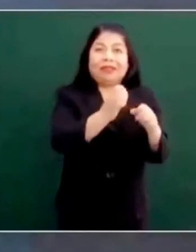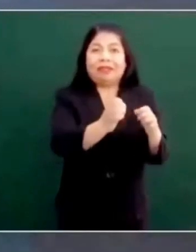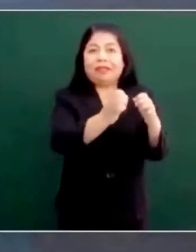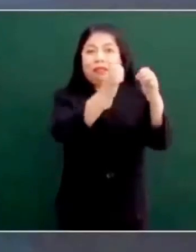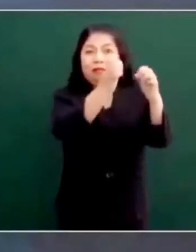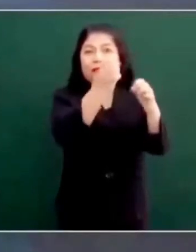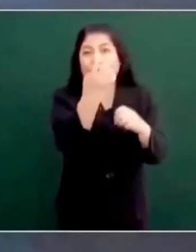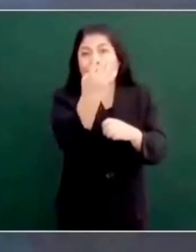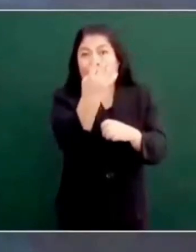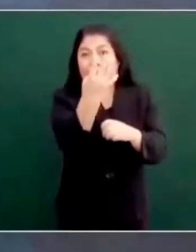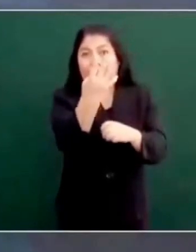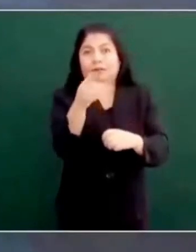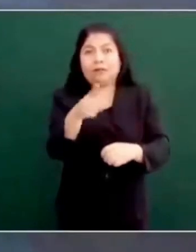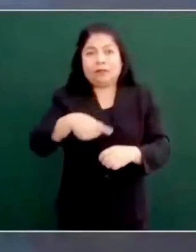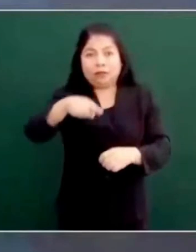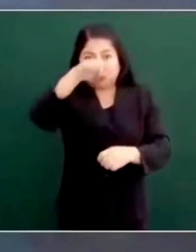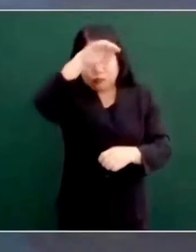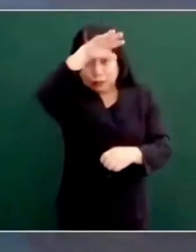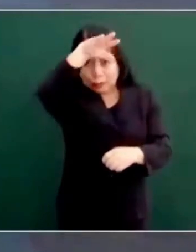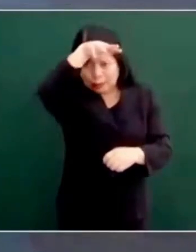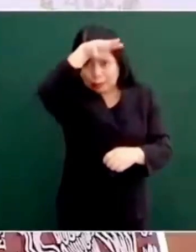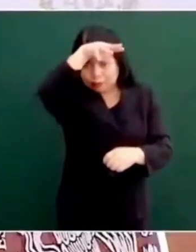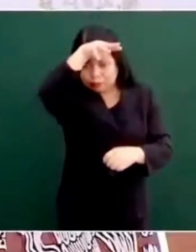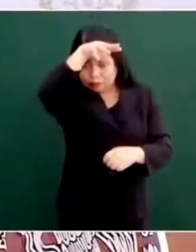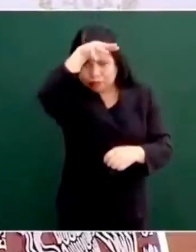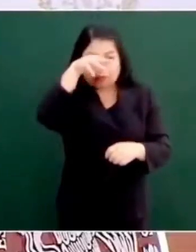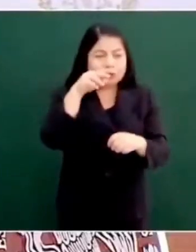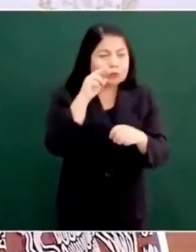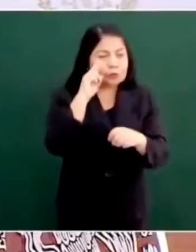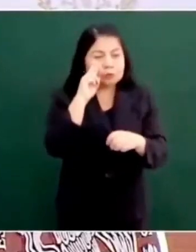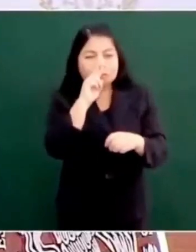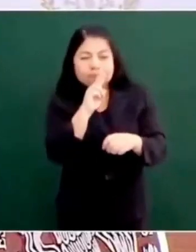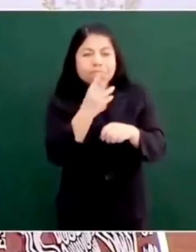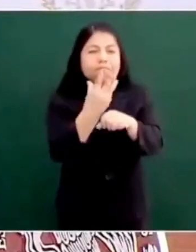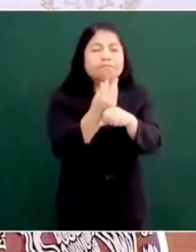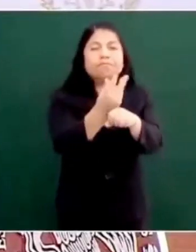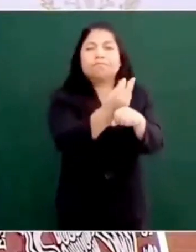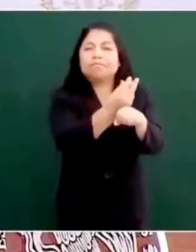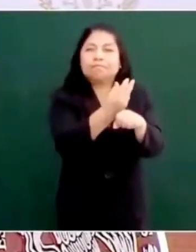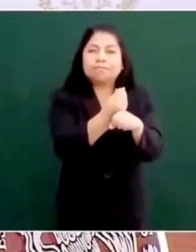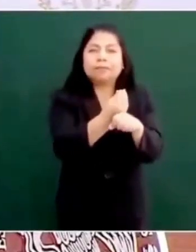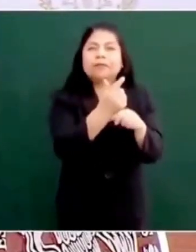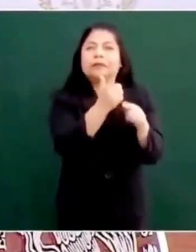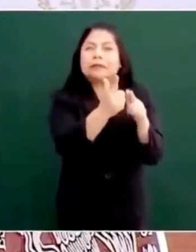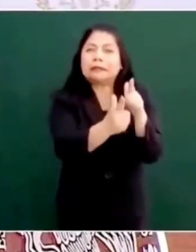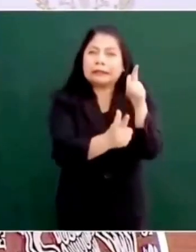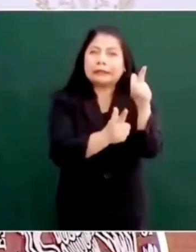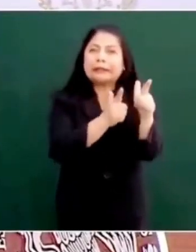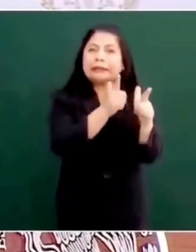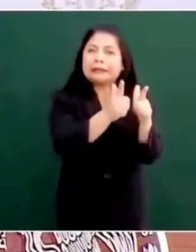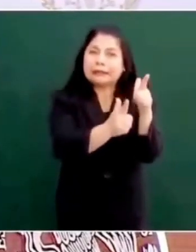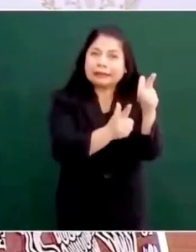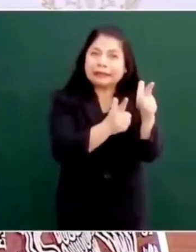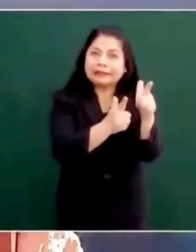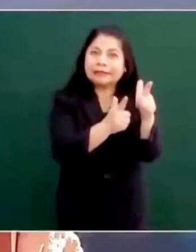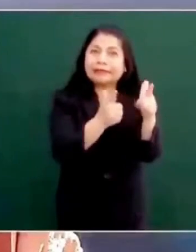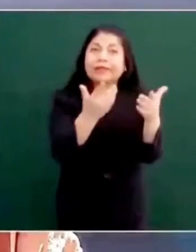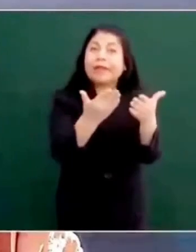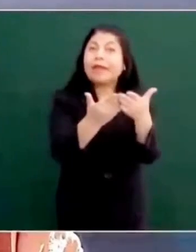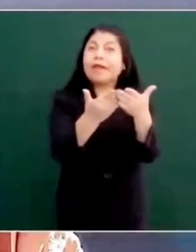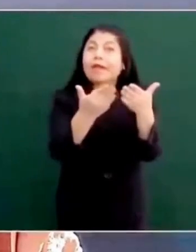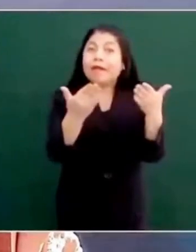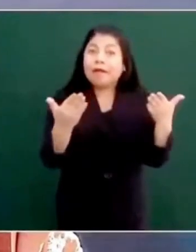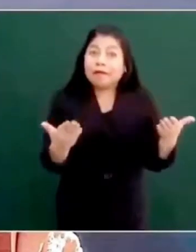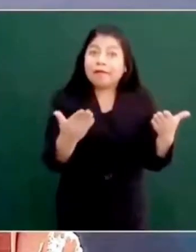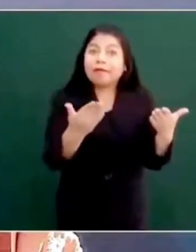trabajados de manera muy lenta, pero ahora vamos a contar con decenas de edificios